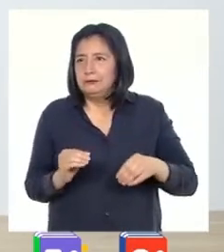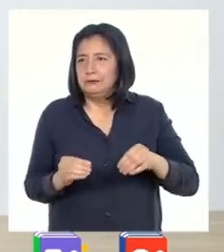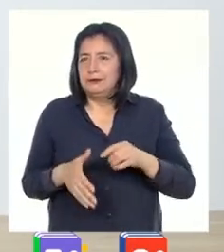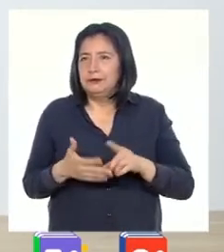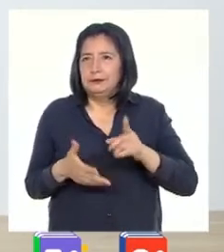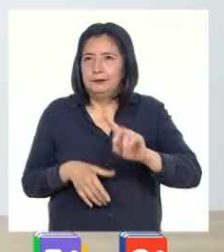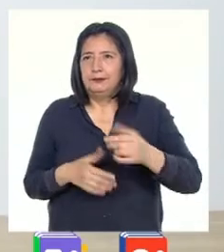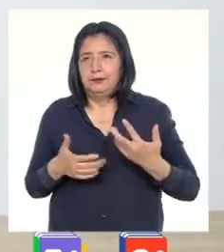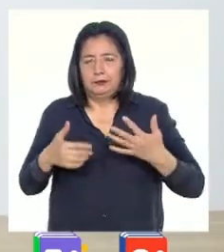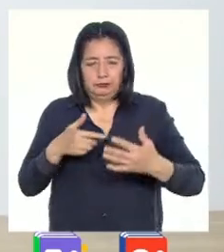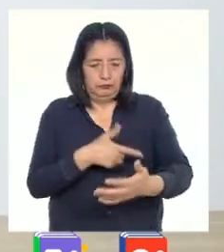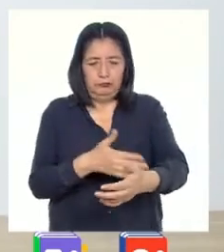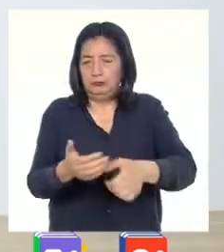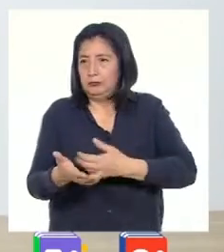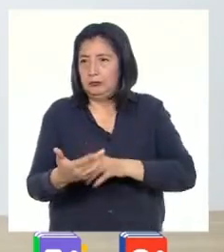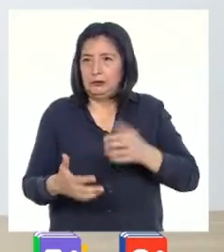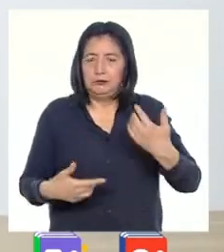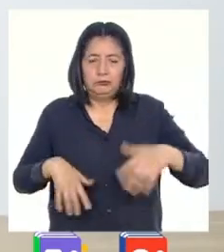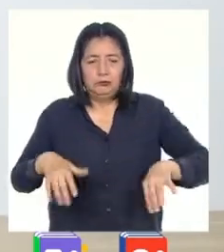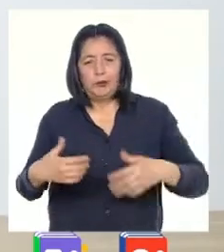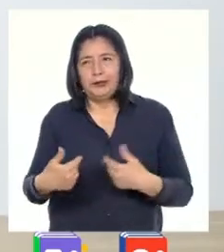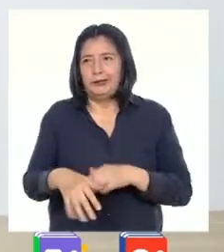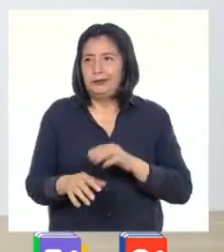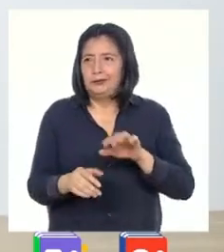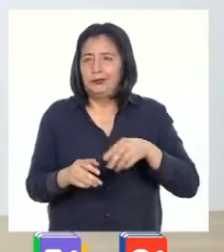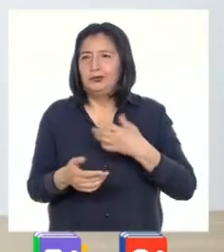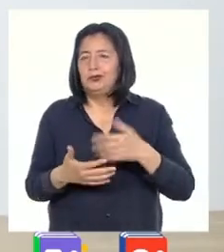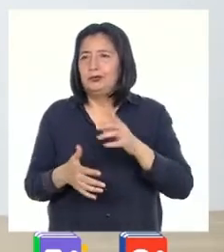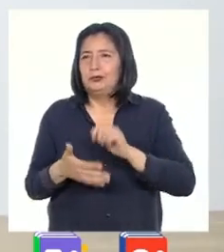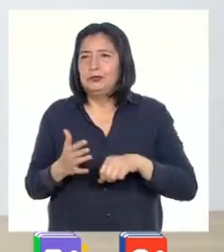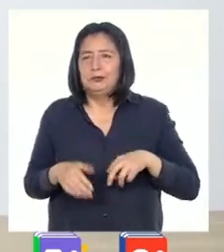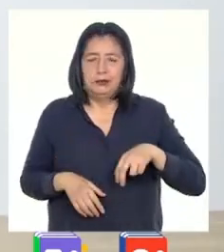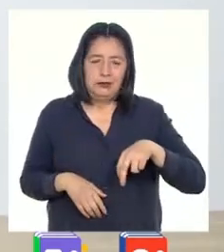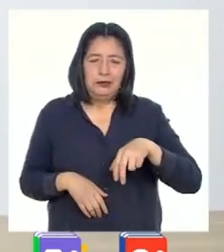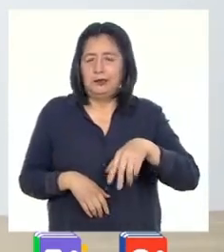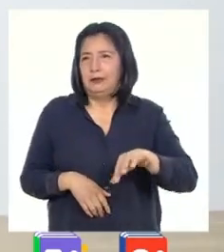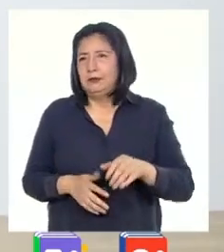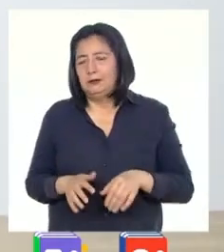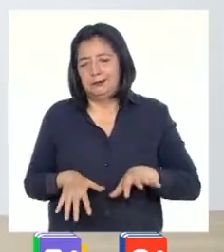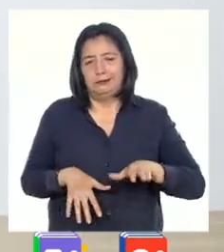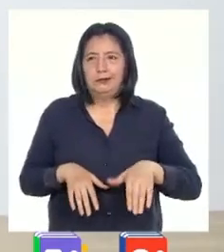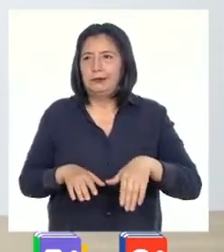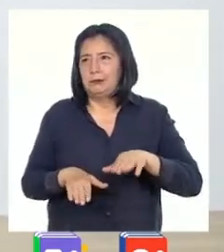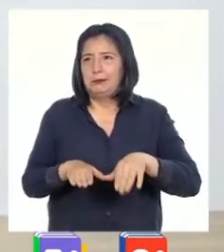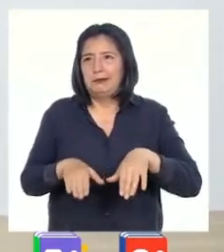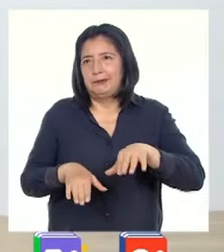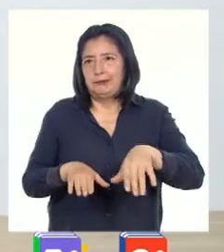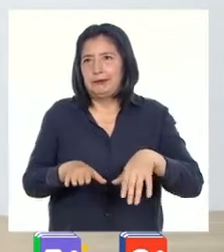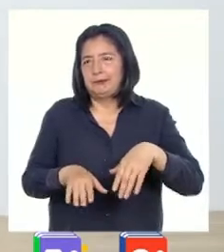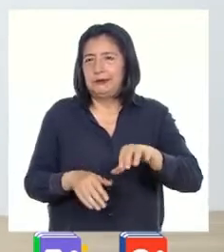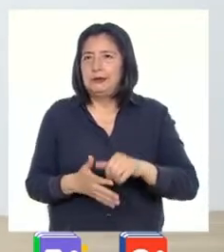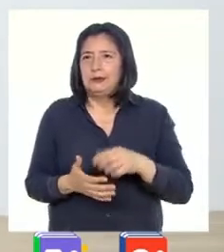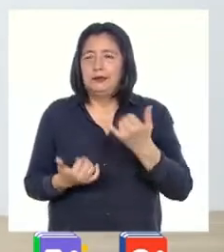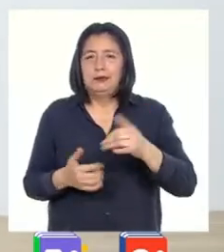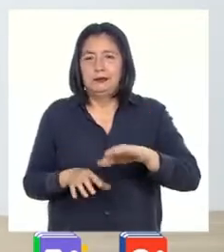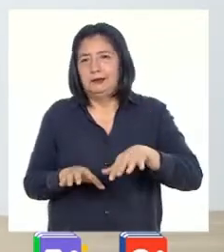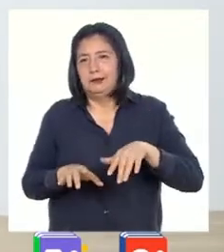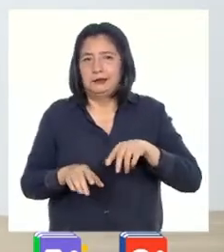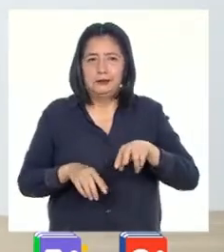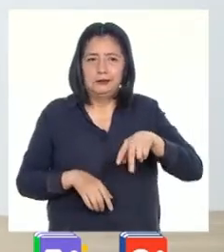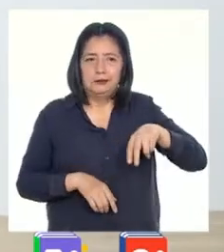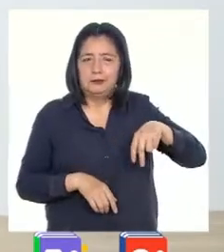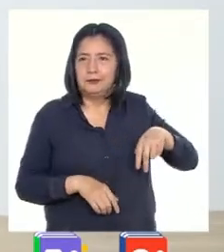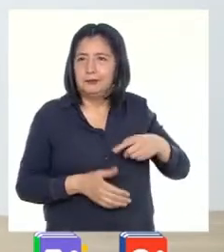Deja tus extremidades sueltas. Vamos a caminar como una malagua hacia adelante. Y ahora hacia atrás.